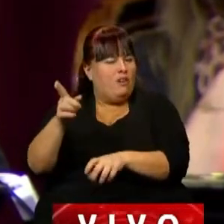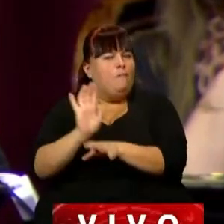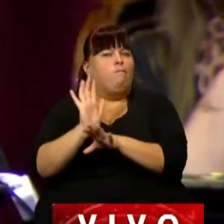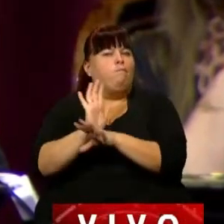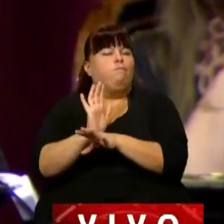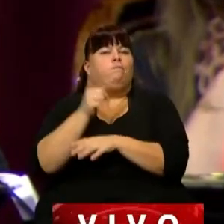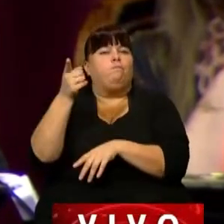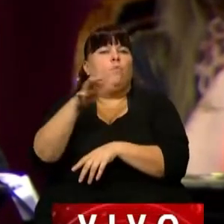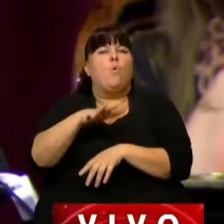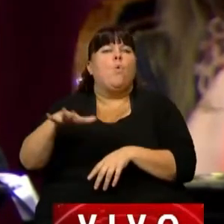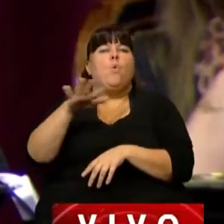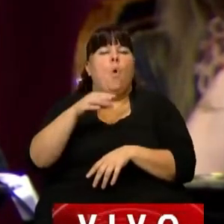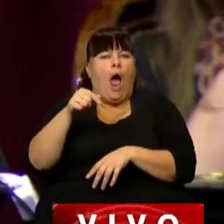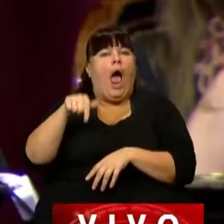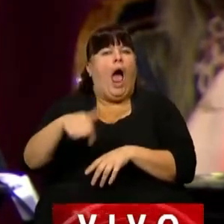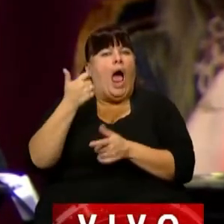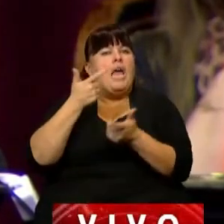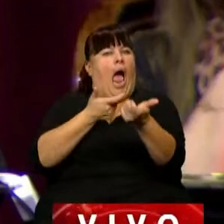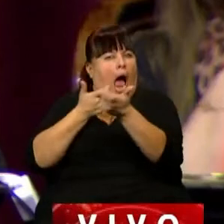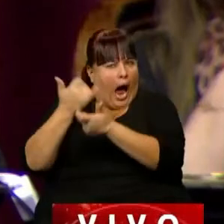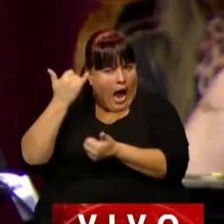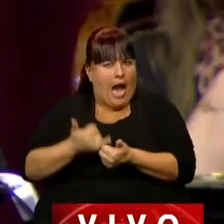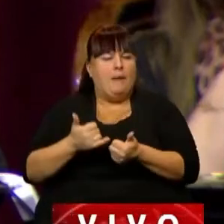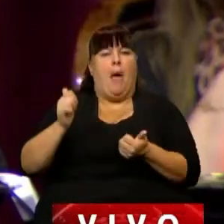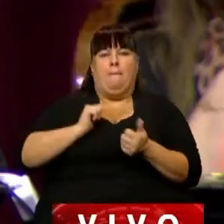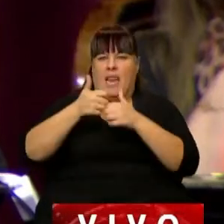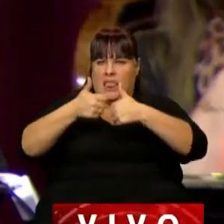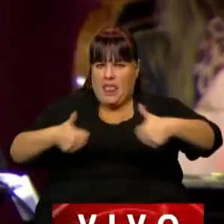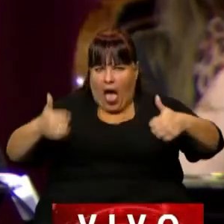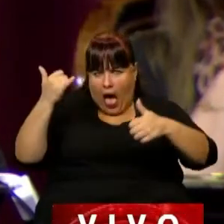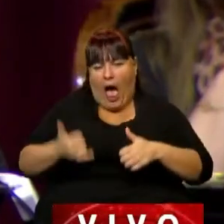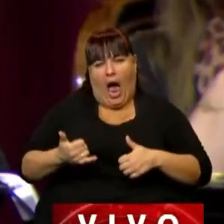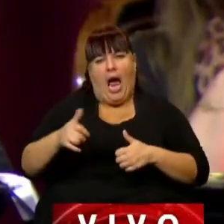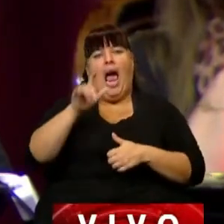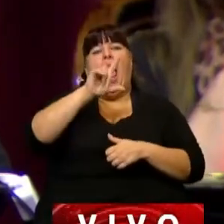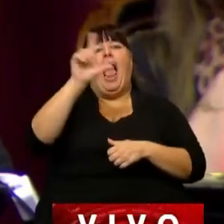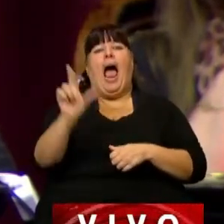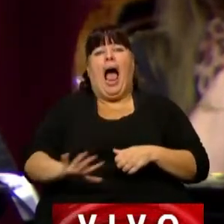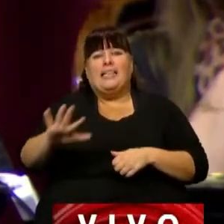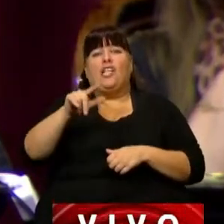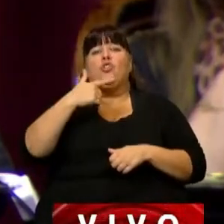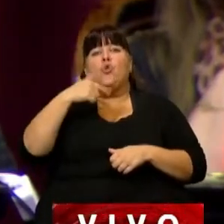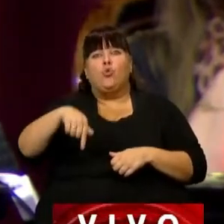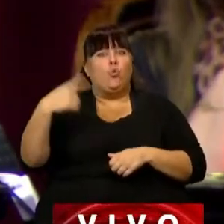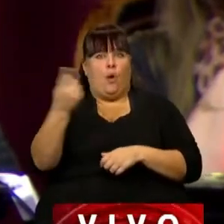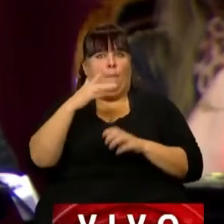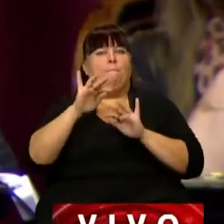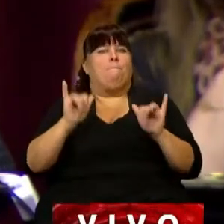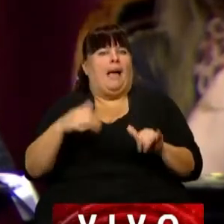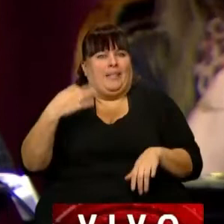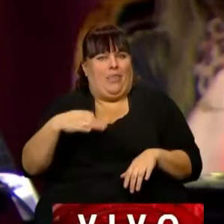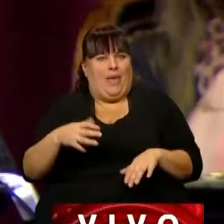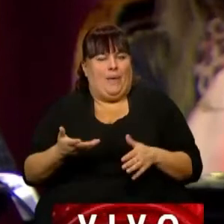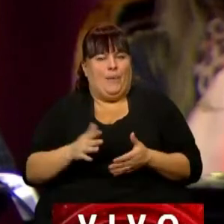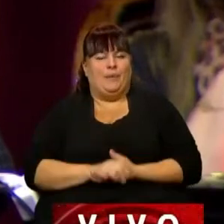se ha transformado en un lugar donde hoy hay armamento, donde hay fuerzas militares, cuando el Atlántico Sur debería ser para el mundo una zona de paz.